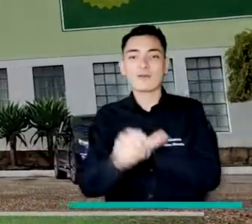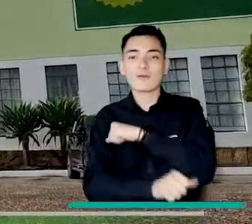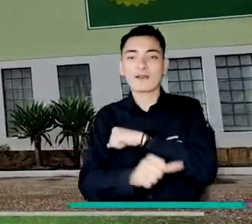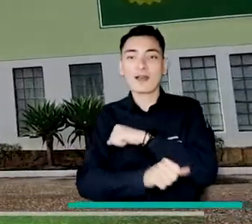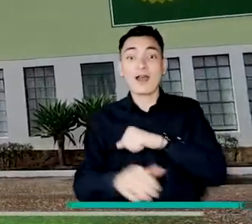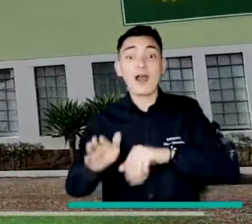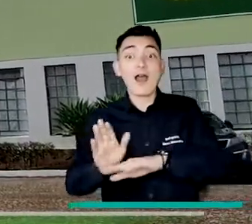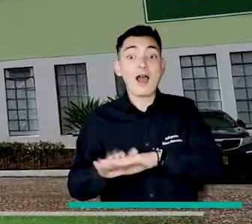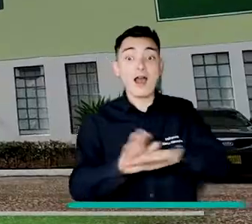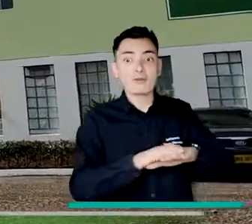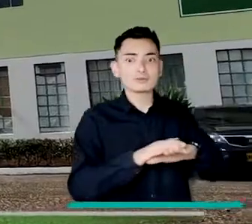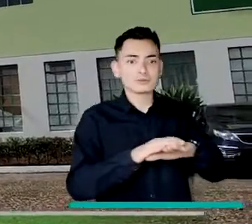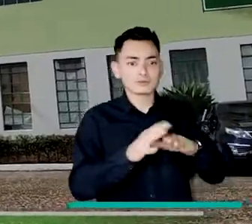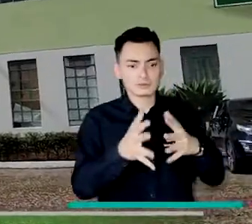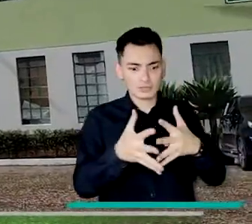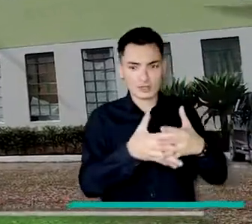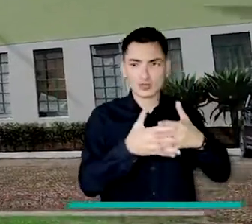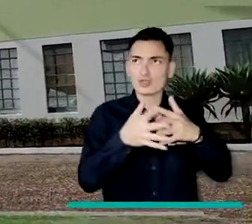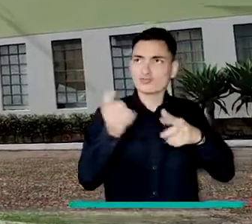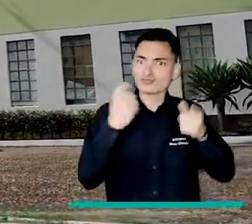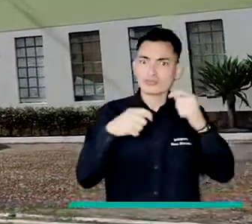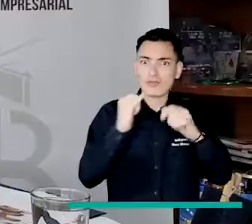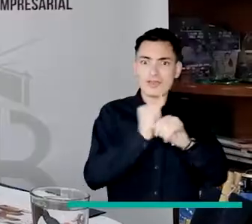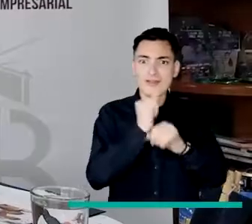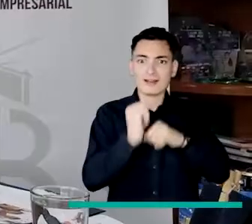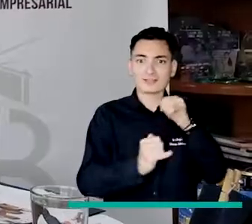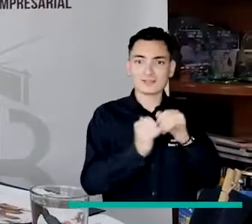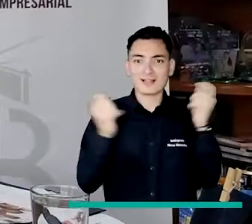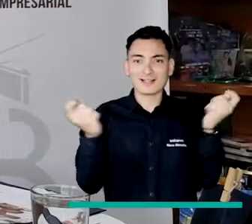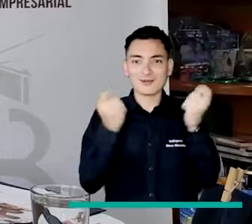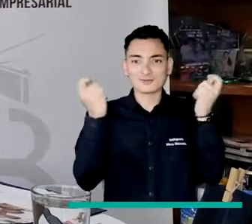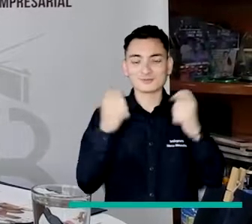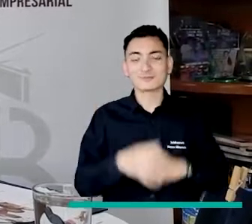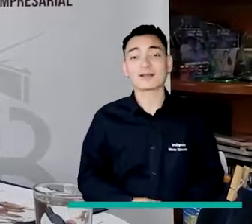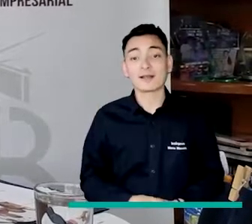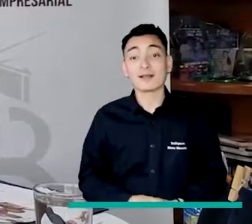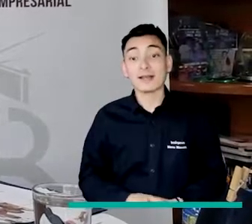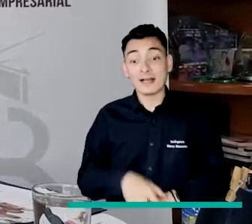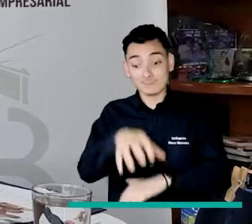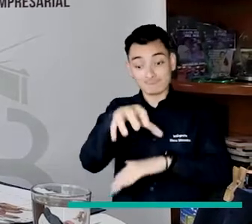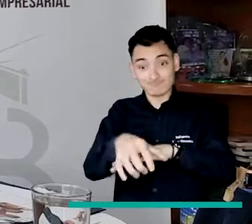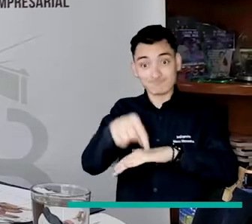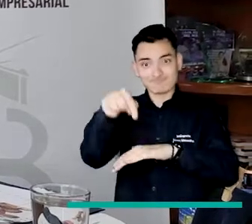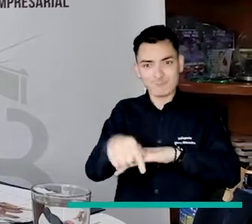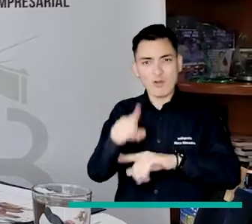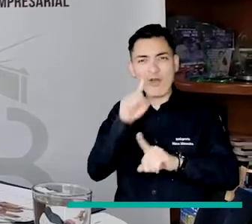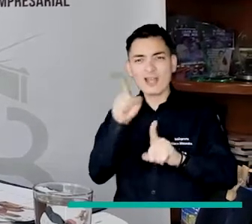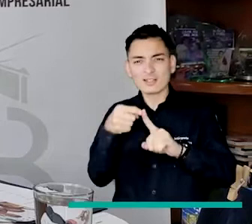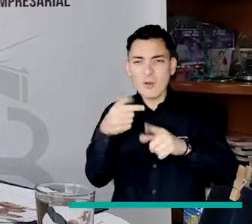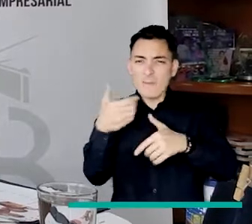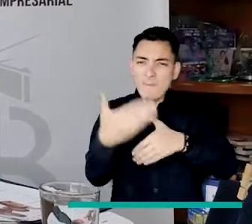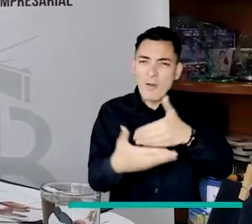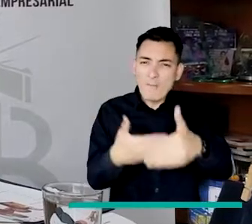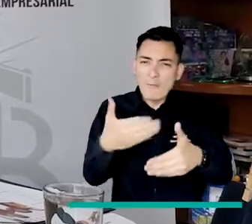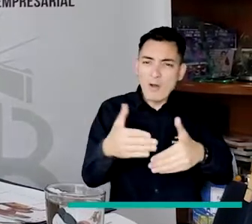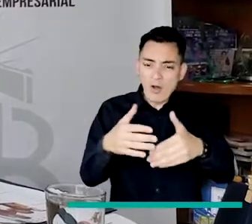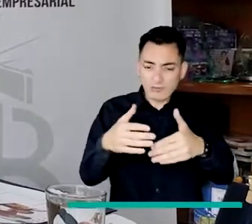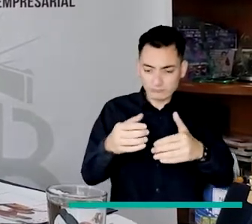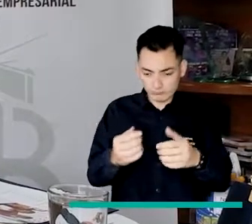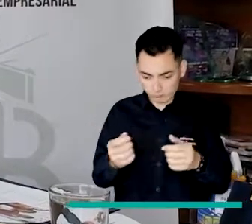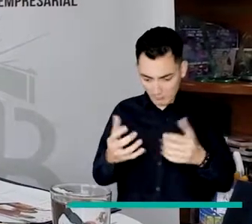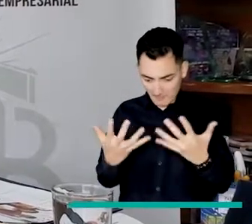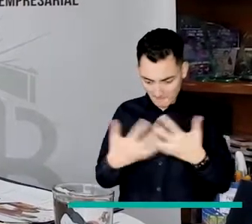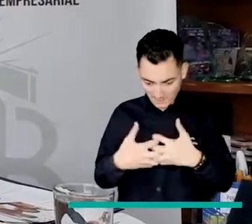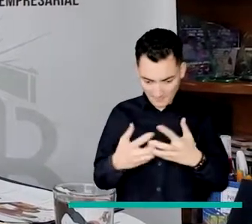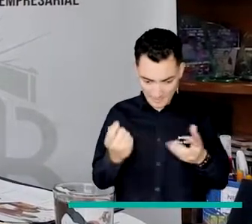Boyacá irá a misión internacional a los Estados Unidos Desde la nueva licorera de Boyacá seguimos trabajando para lograr la